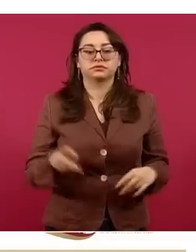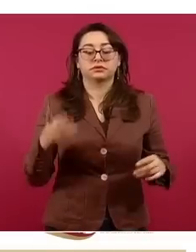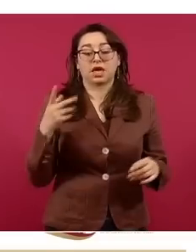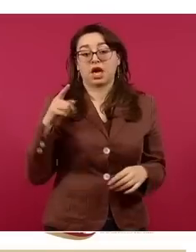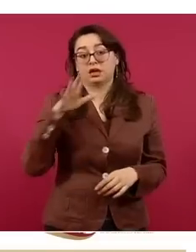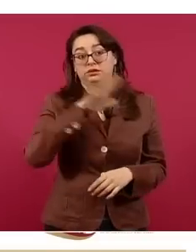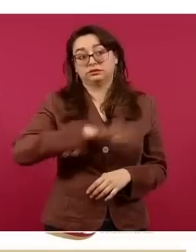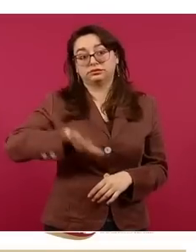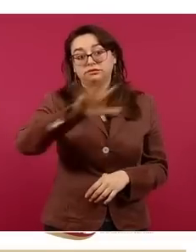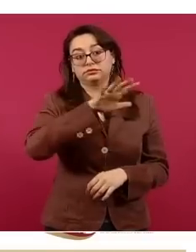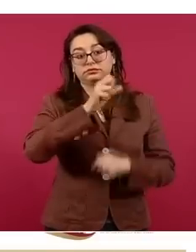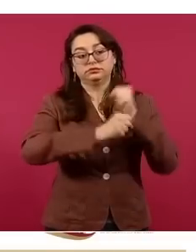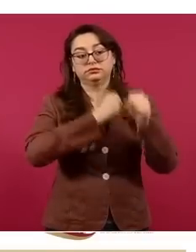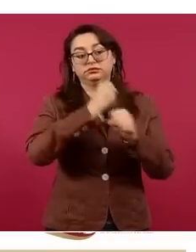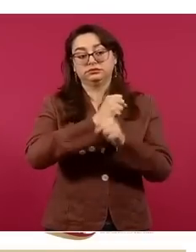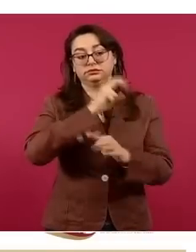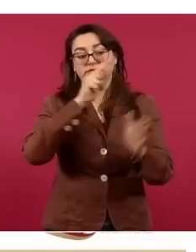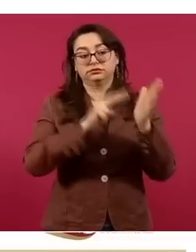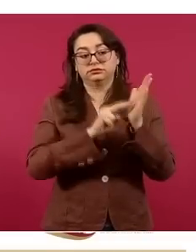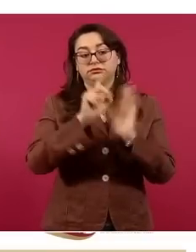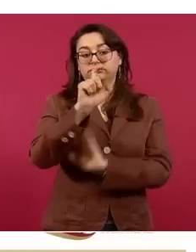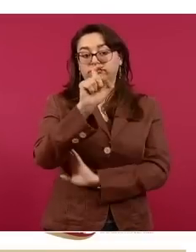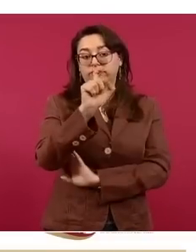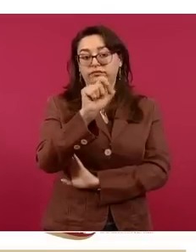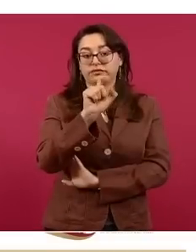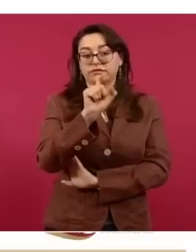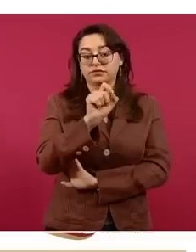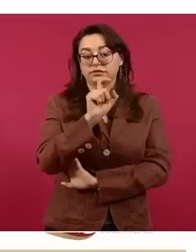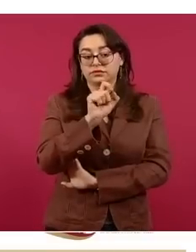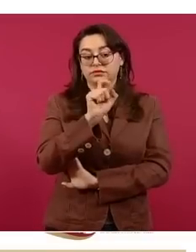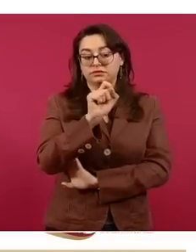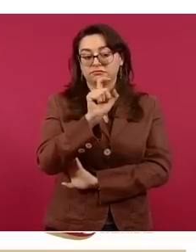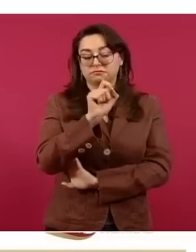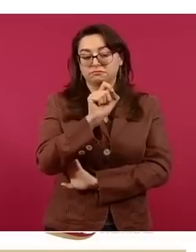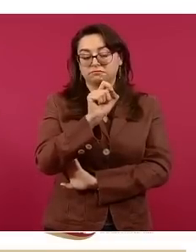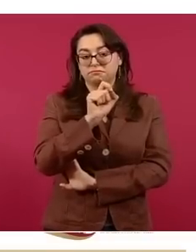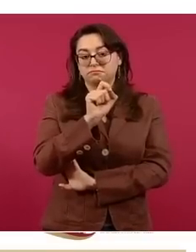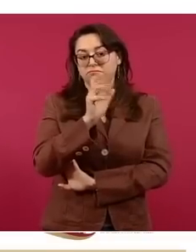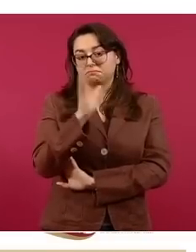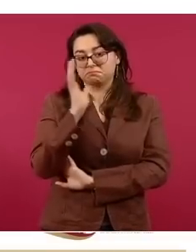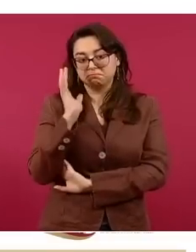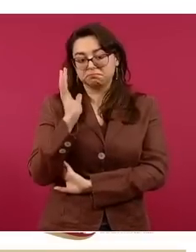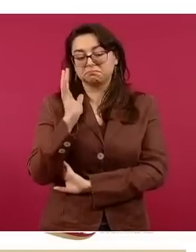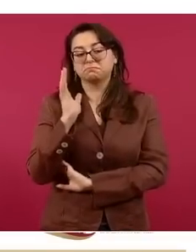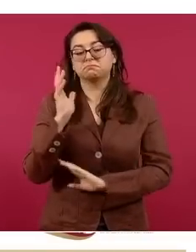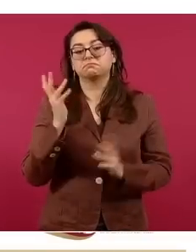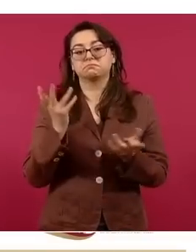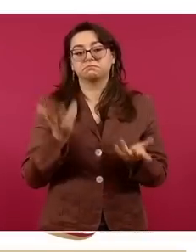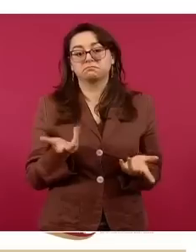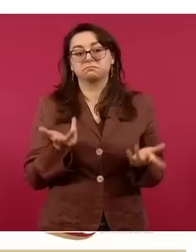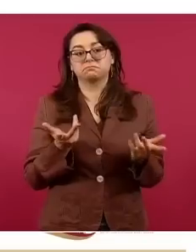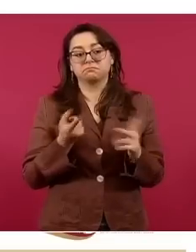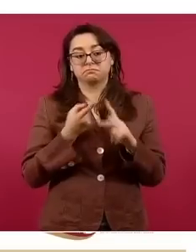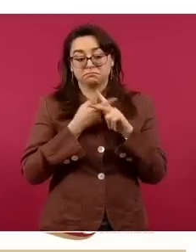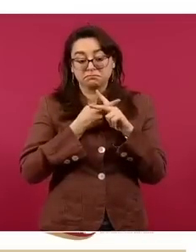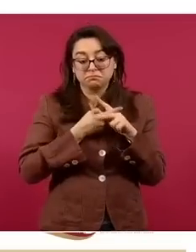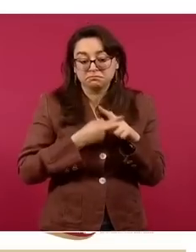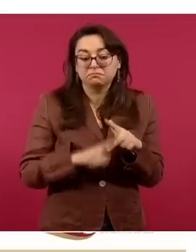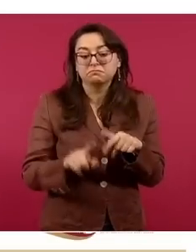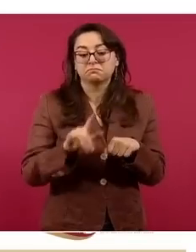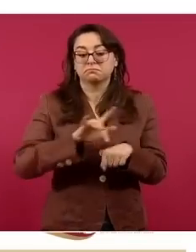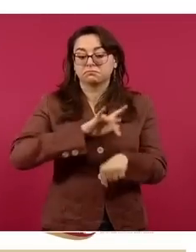personas que en el año 2020, que es un año cualquiera, es un año representativo, ha consumido